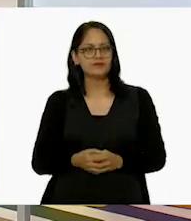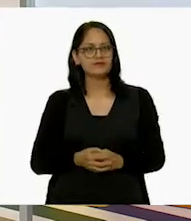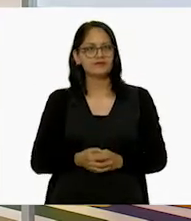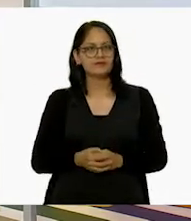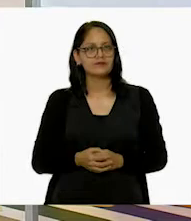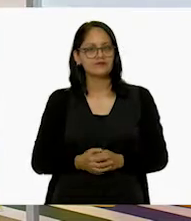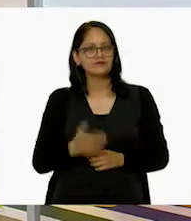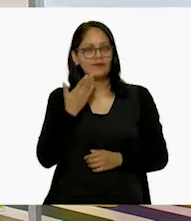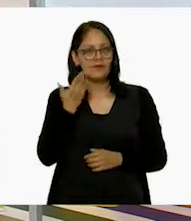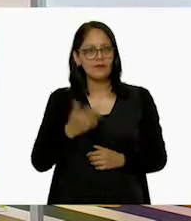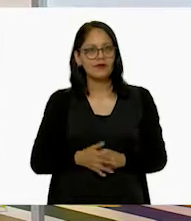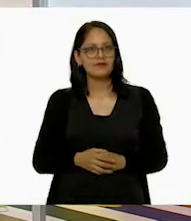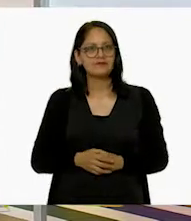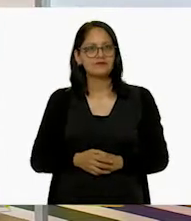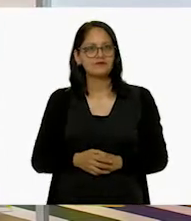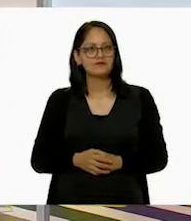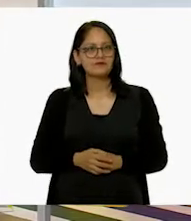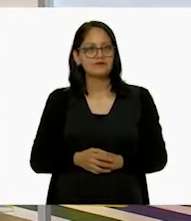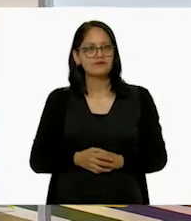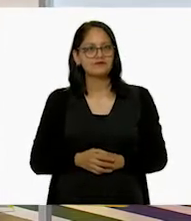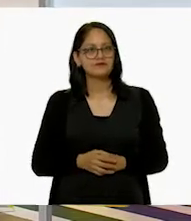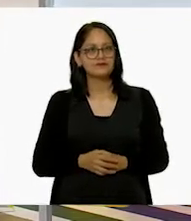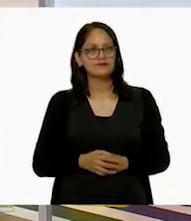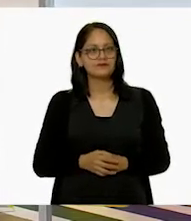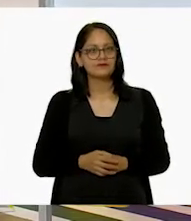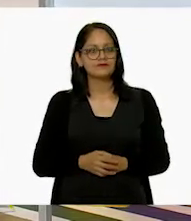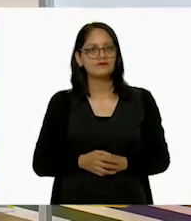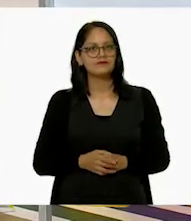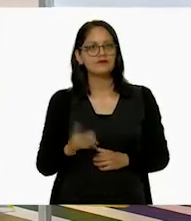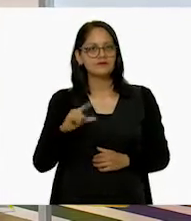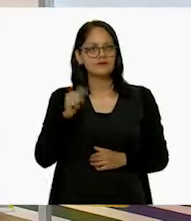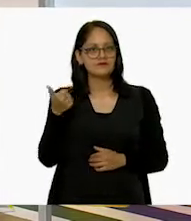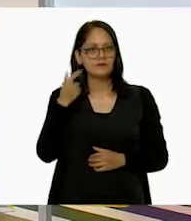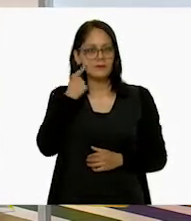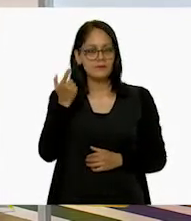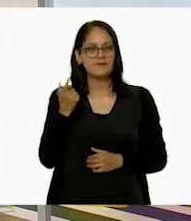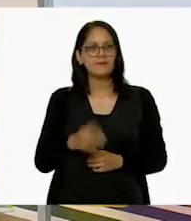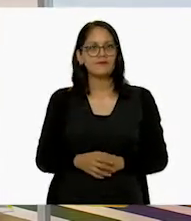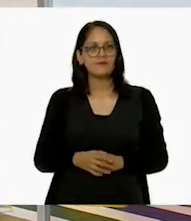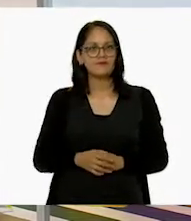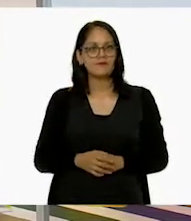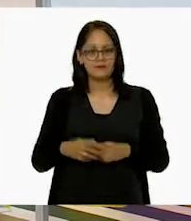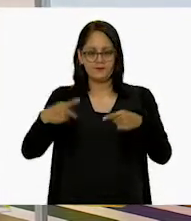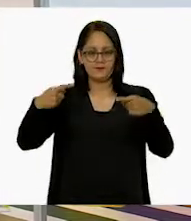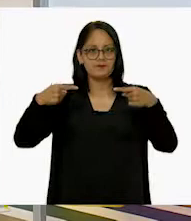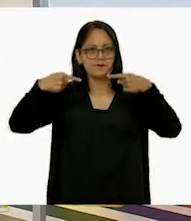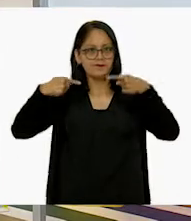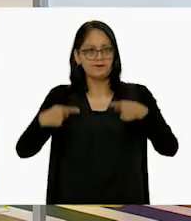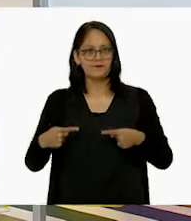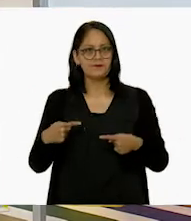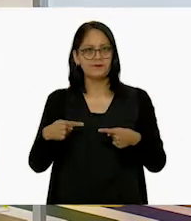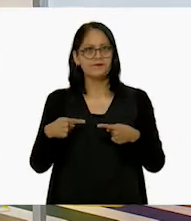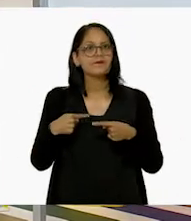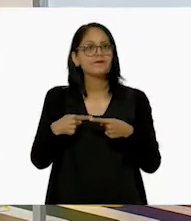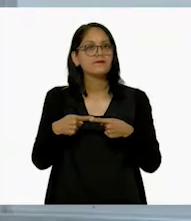Ajá. Bien. Entonces, aquí está. Voy a tomar este, voy a tomar este y... Sí.